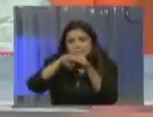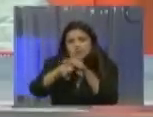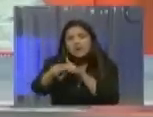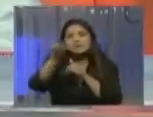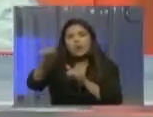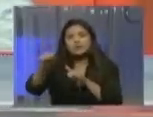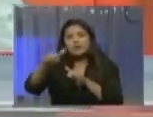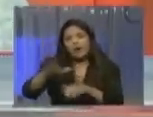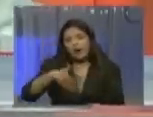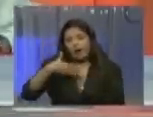Irak.